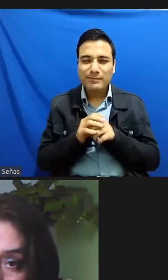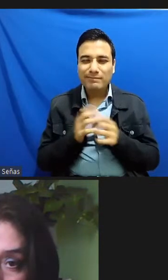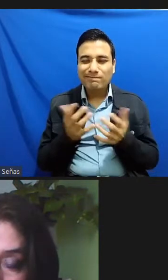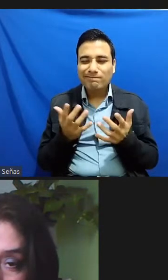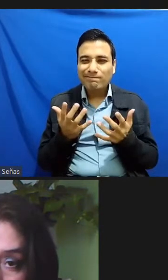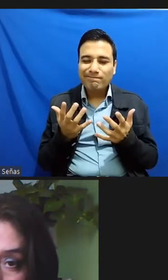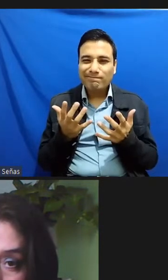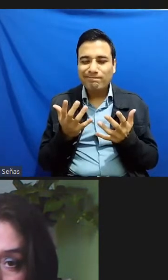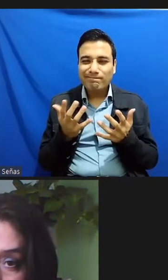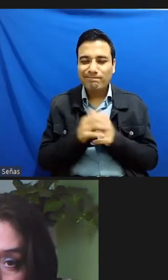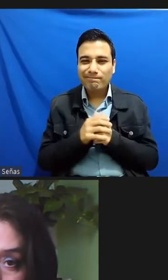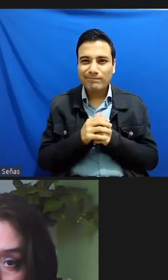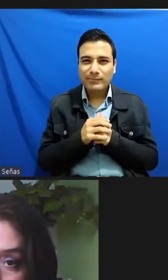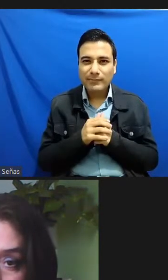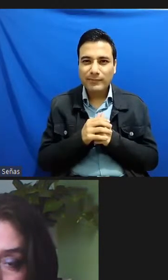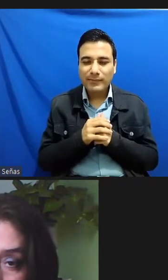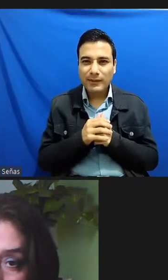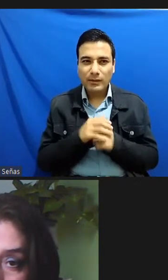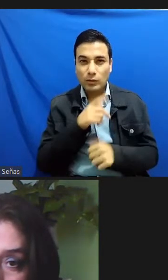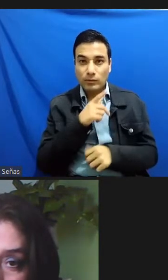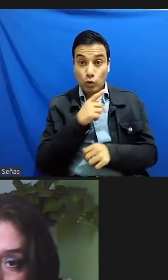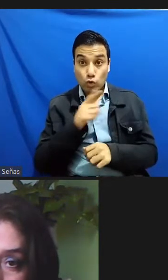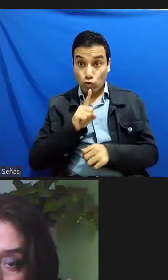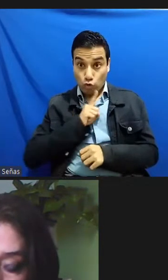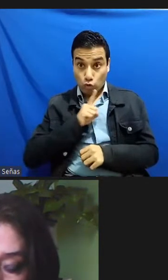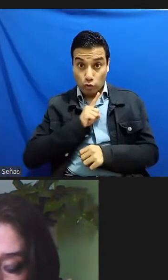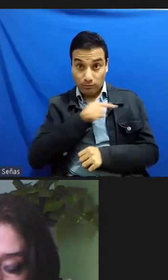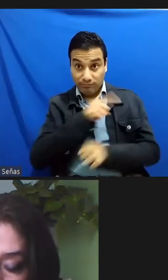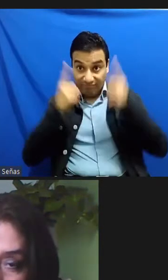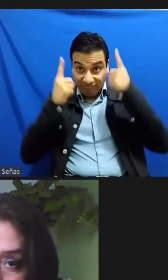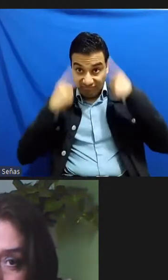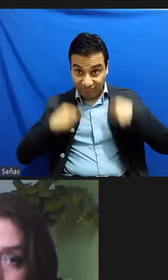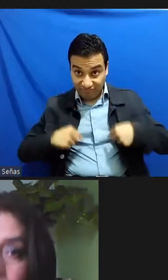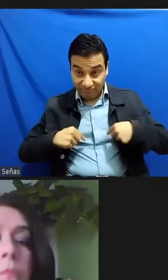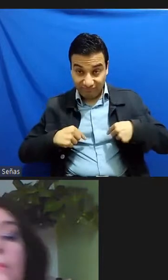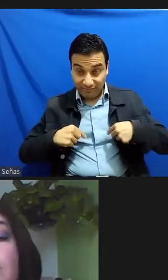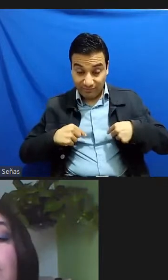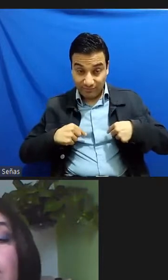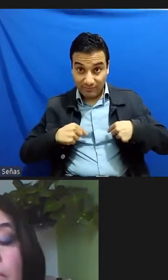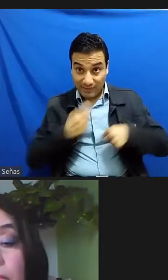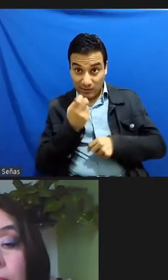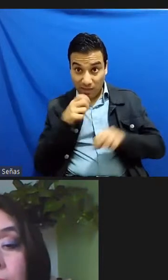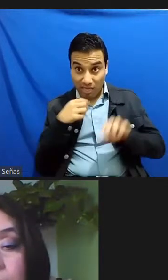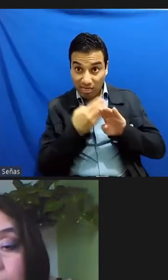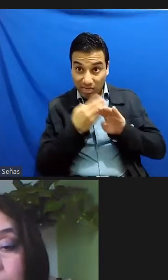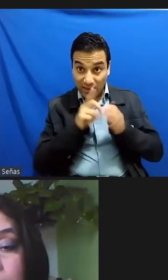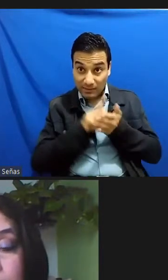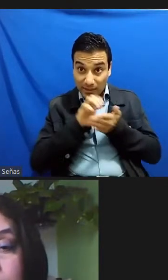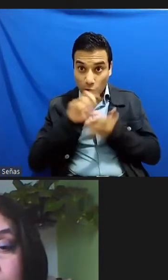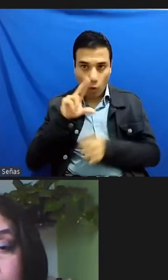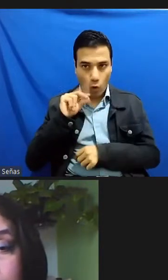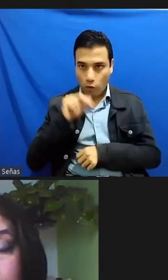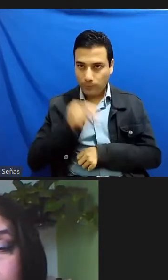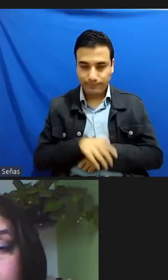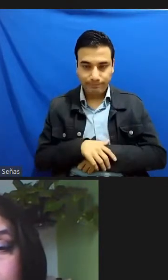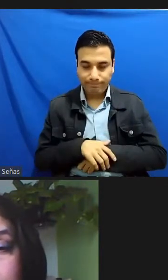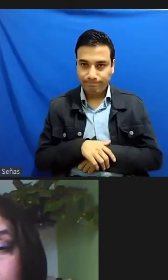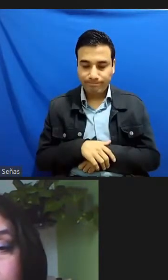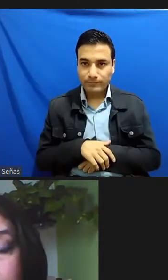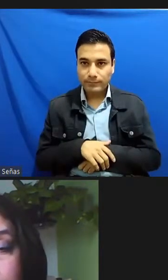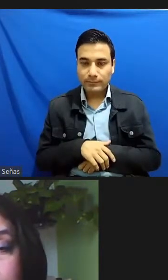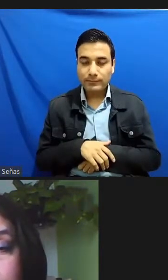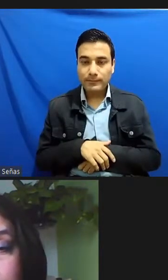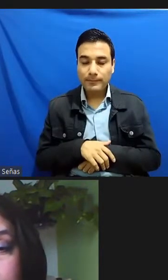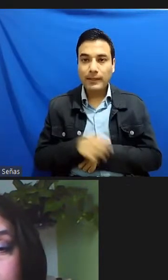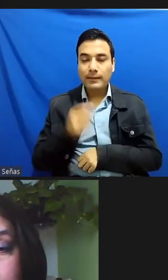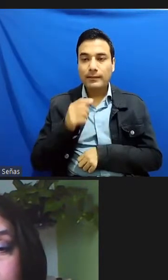allá de la particularidad física que de la discapacidad no para poder llevar